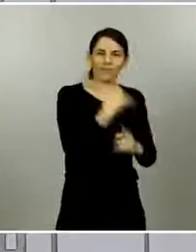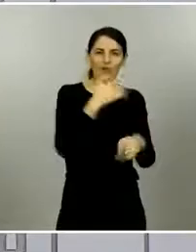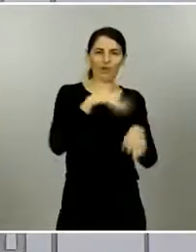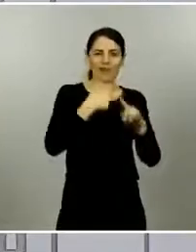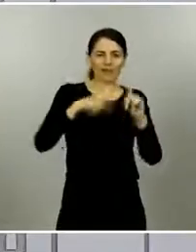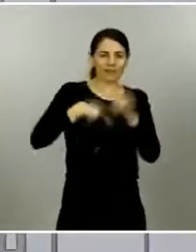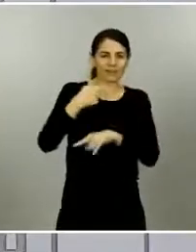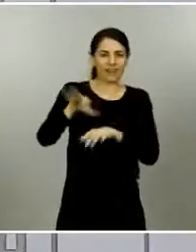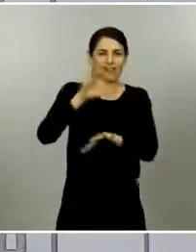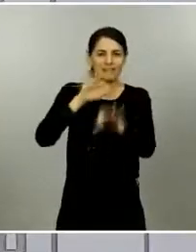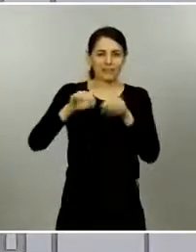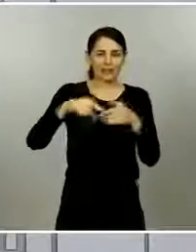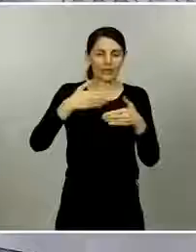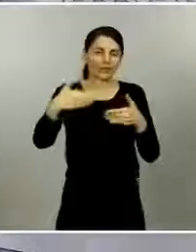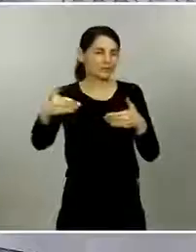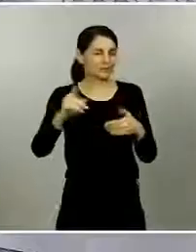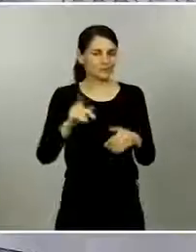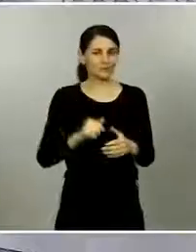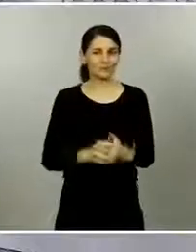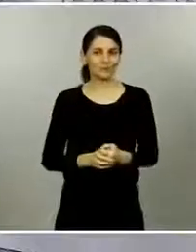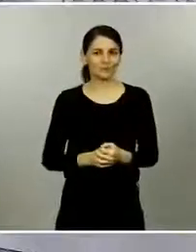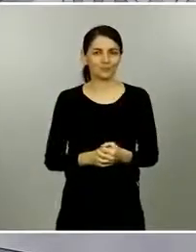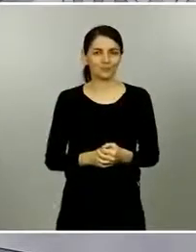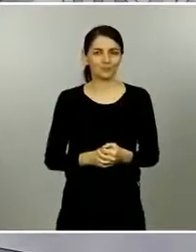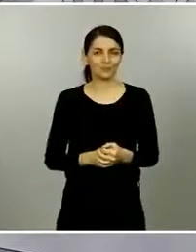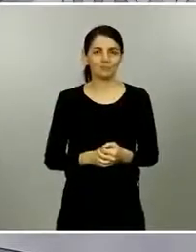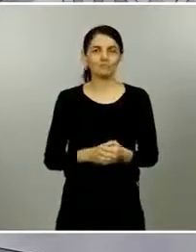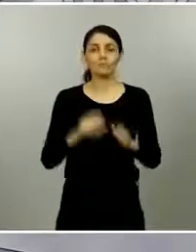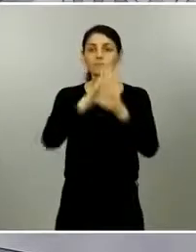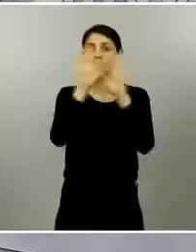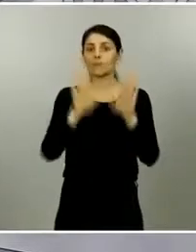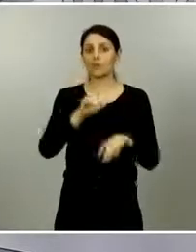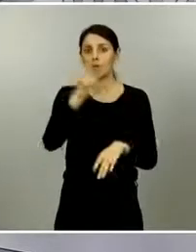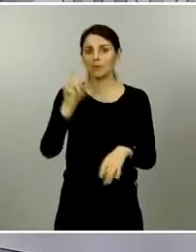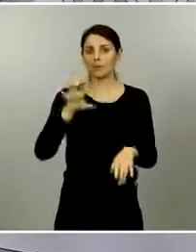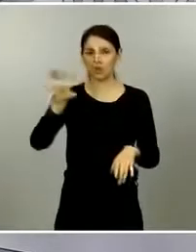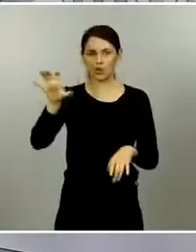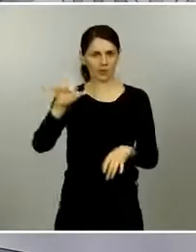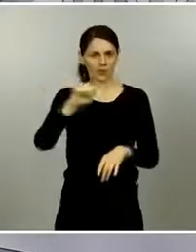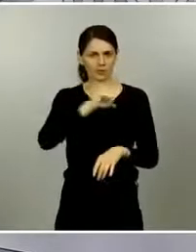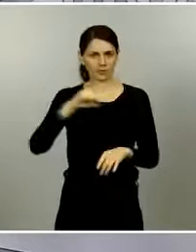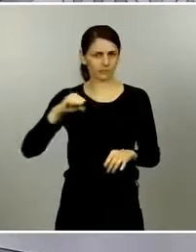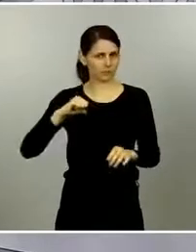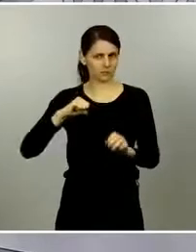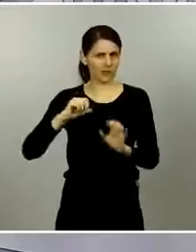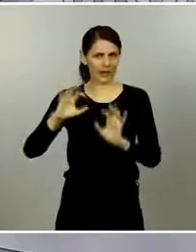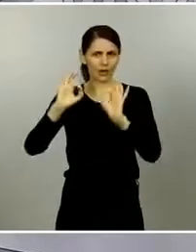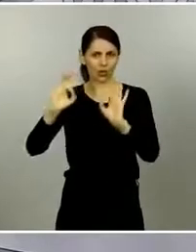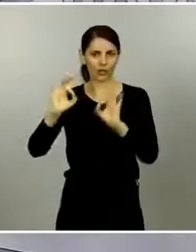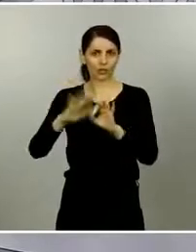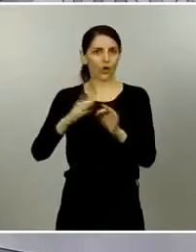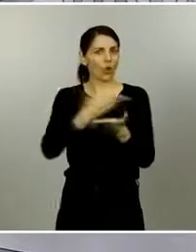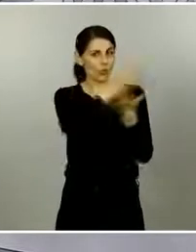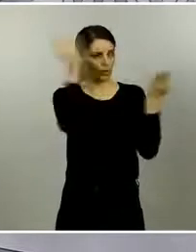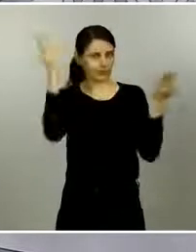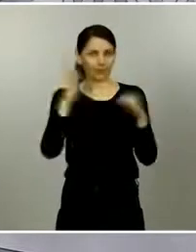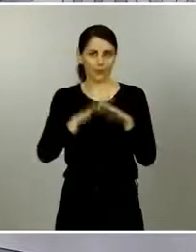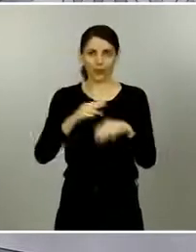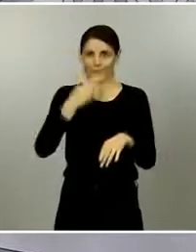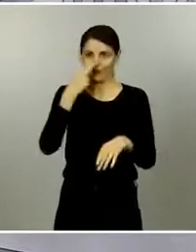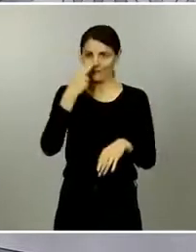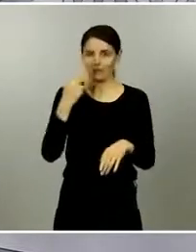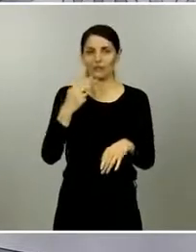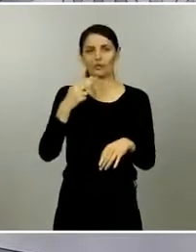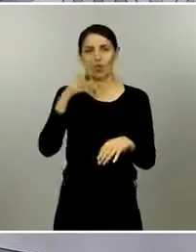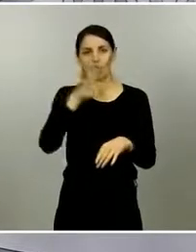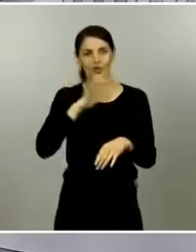apreciación de la evolución de la epidemia posteriormente una última pregunta sobre una comunidad en concreto son muchas pero todo el mundo tiene curiosidad es